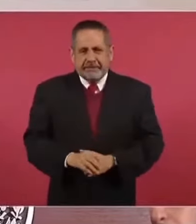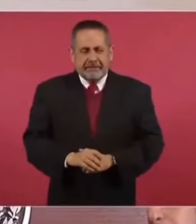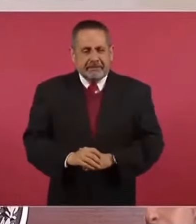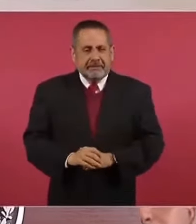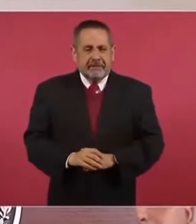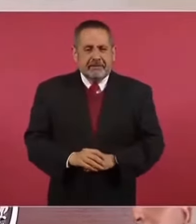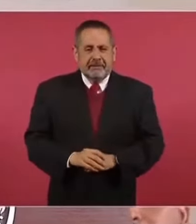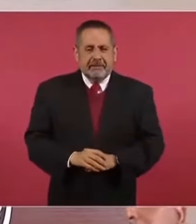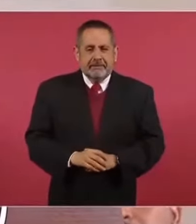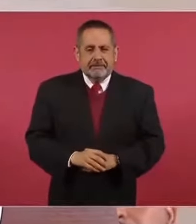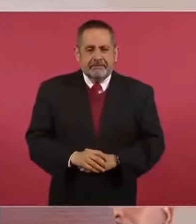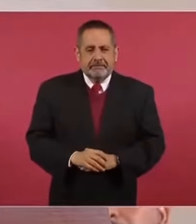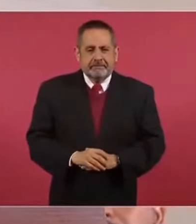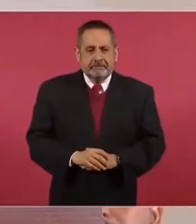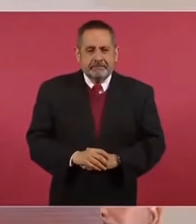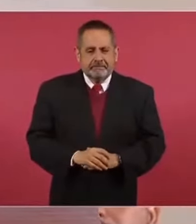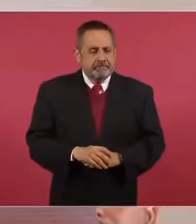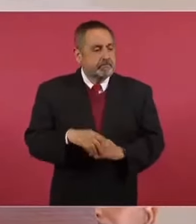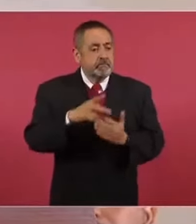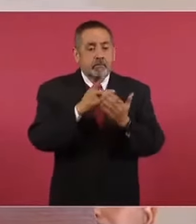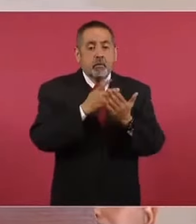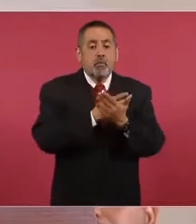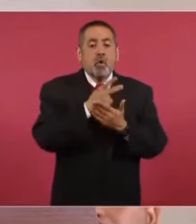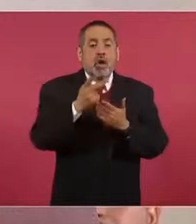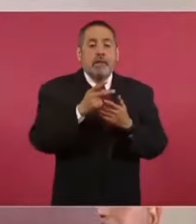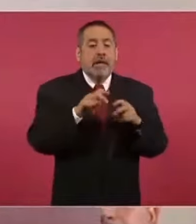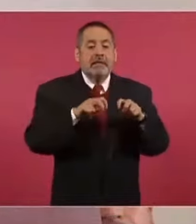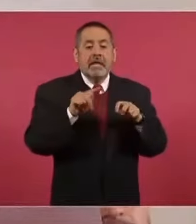Los programas de análisis.